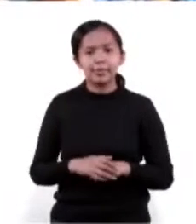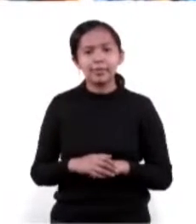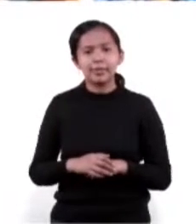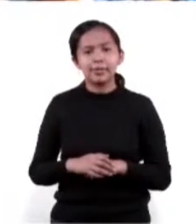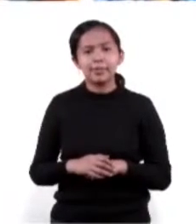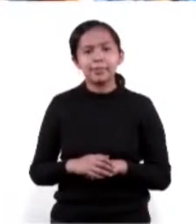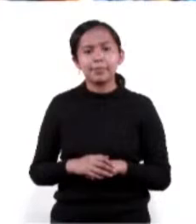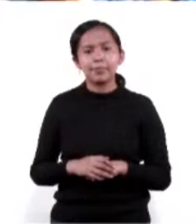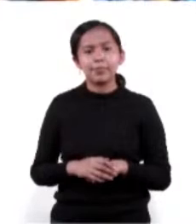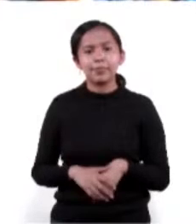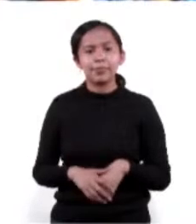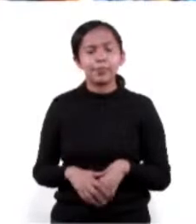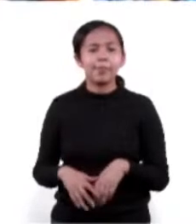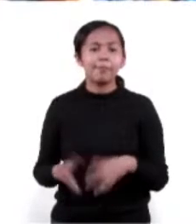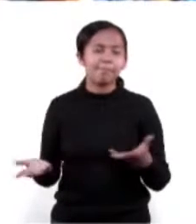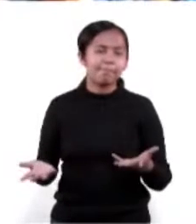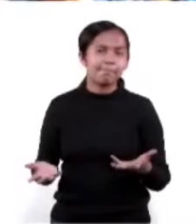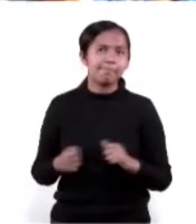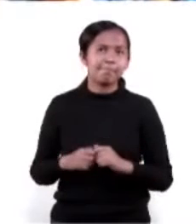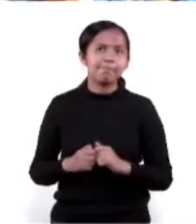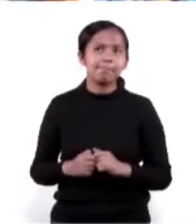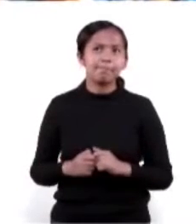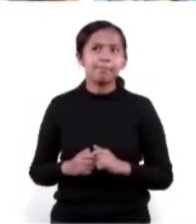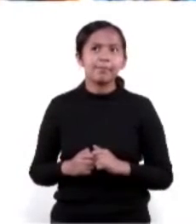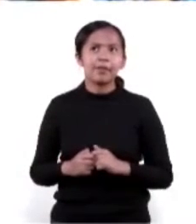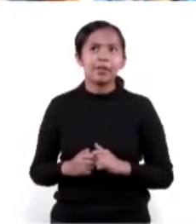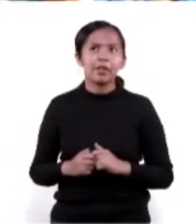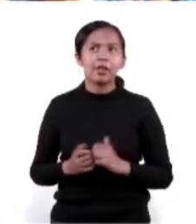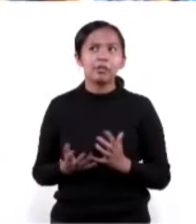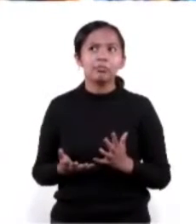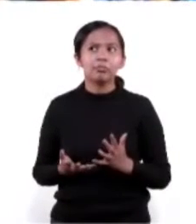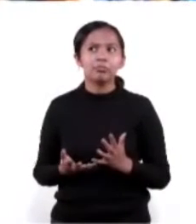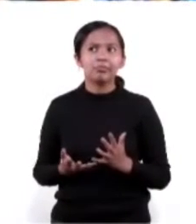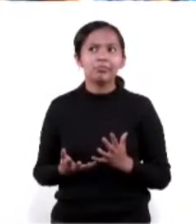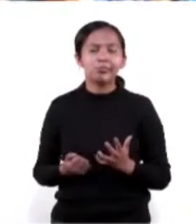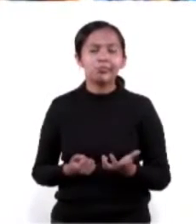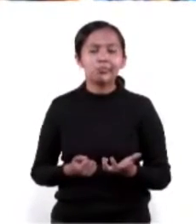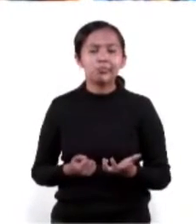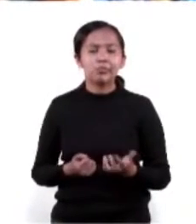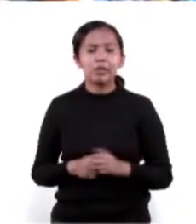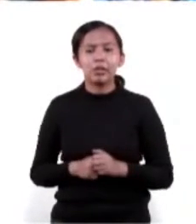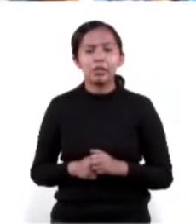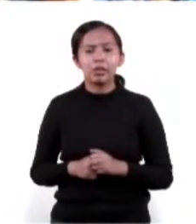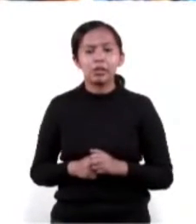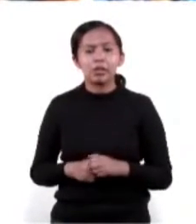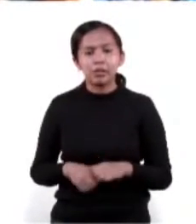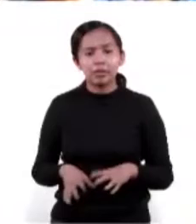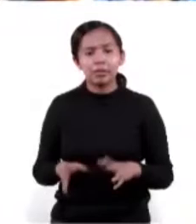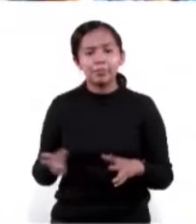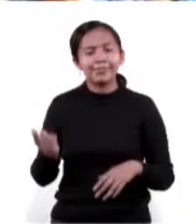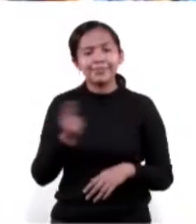Hay quien, yo creo que habría que ver más bien, pues, dónde están